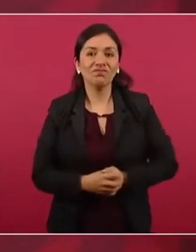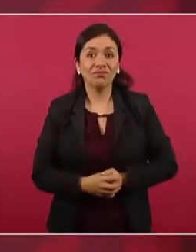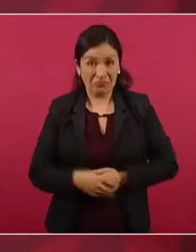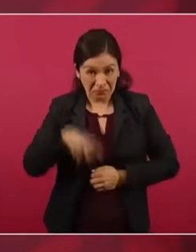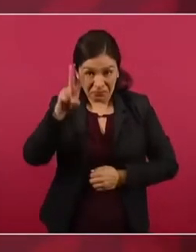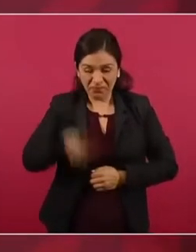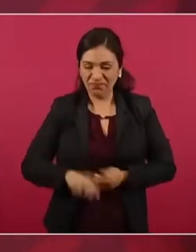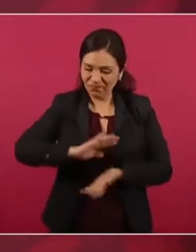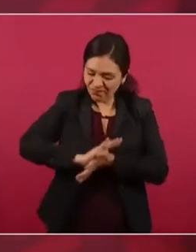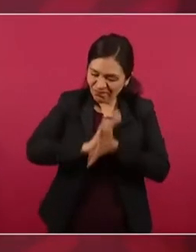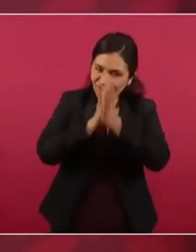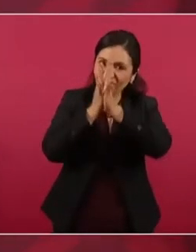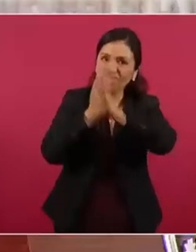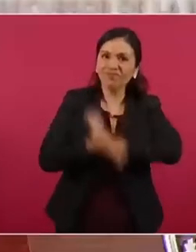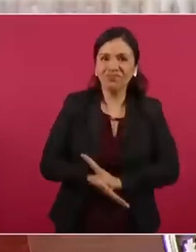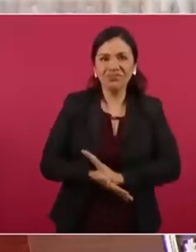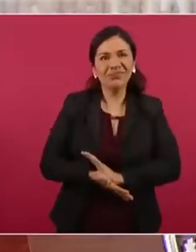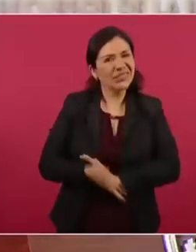cambio verdadero.